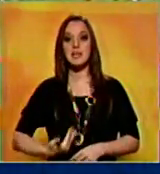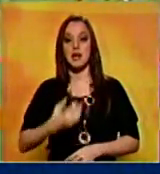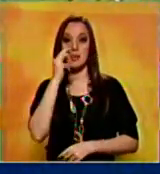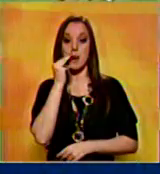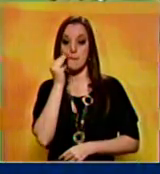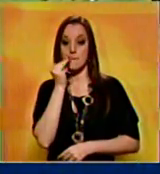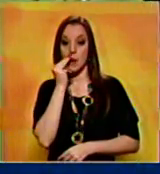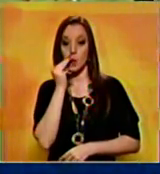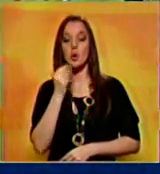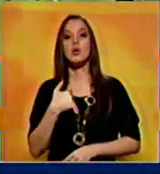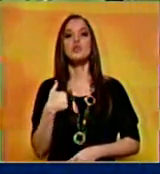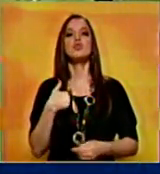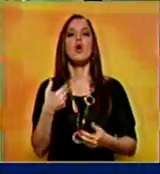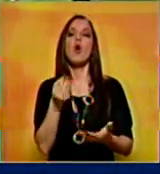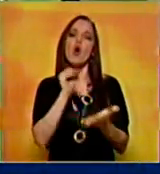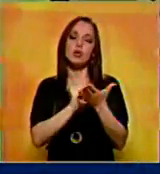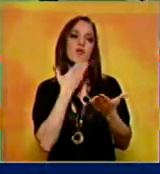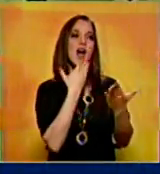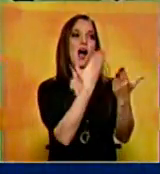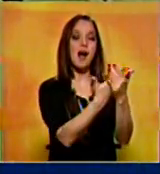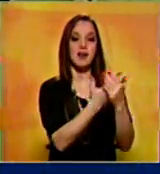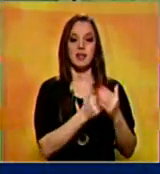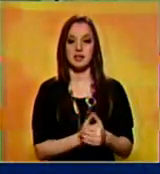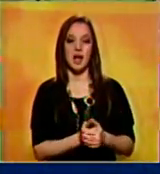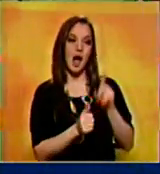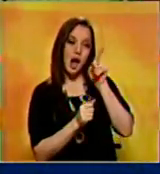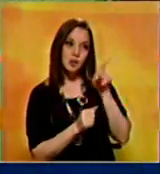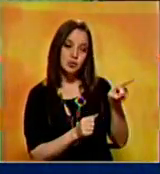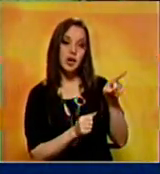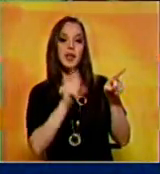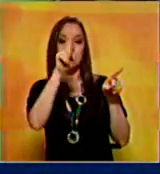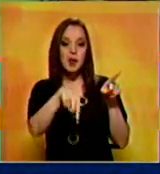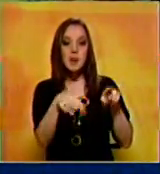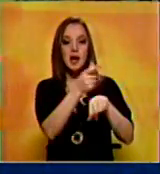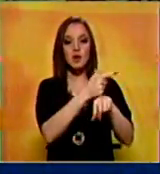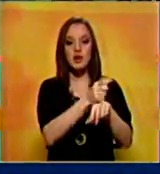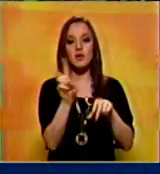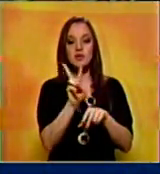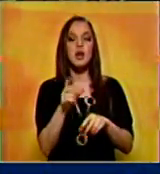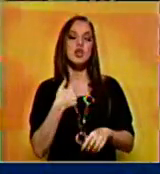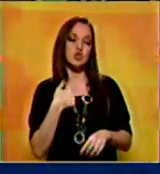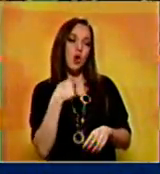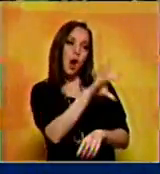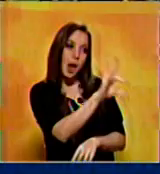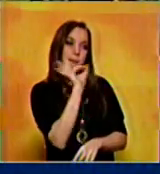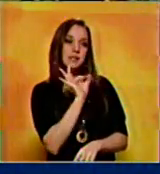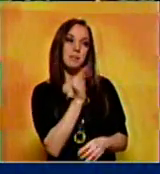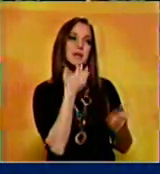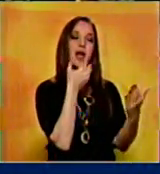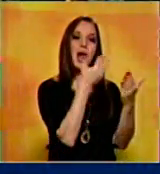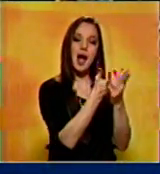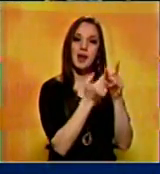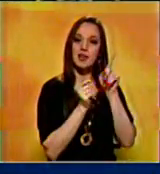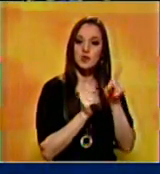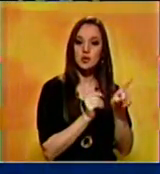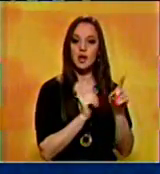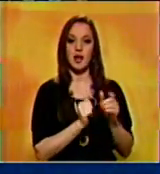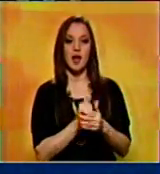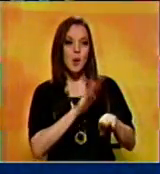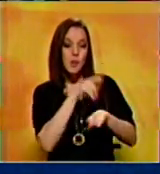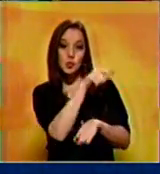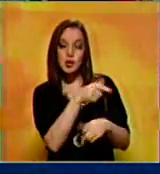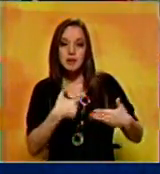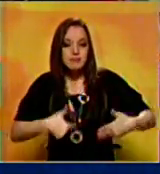quiero nuevamente agradecerle a usted y a su gobierno pero a usted especialmente todo este esfuerzo